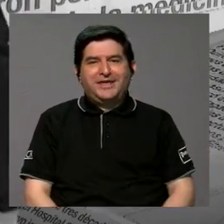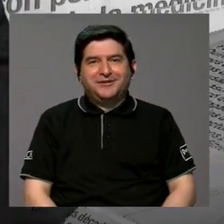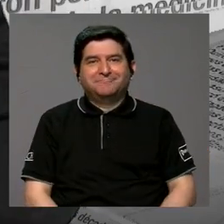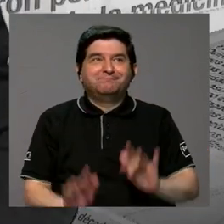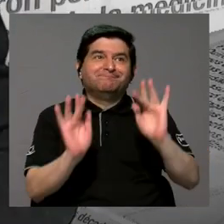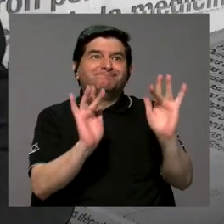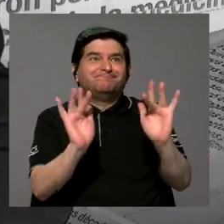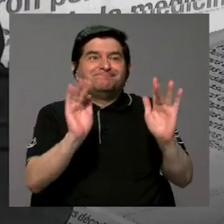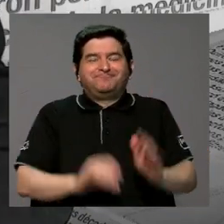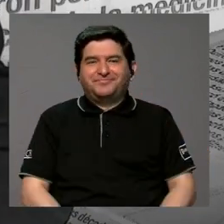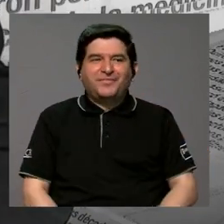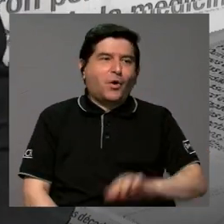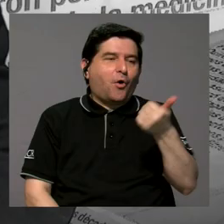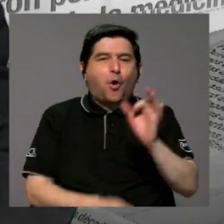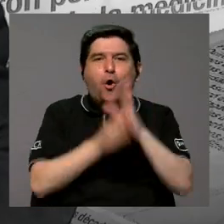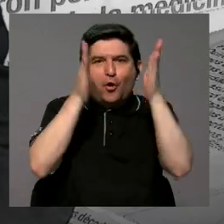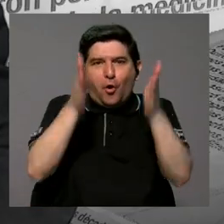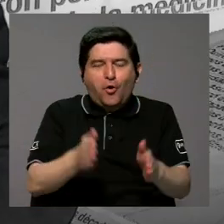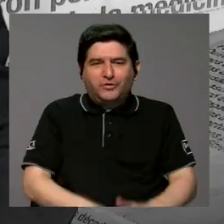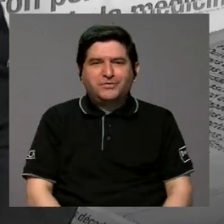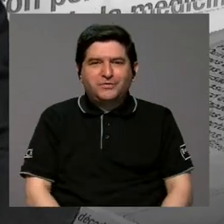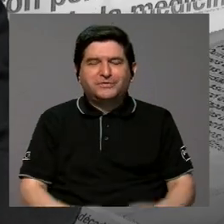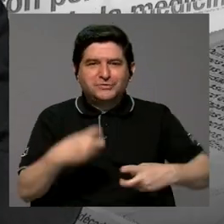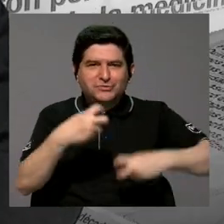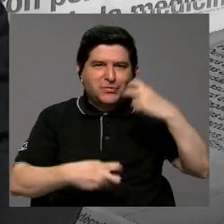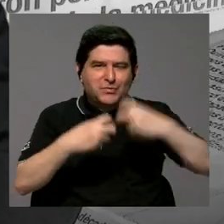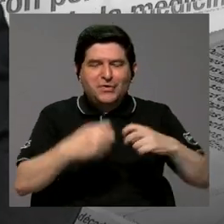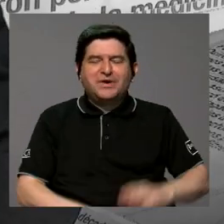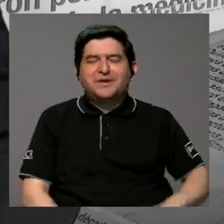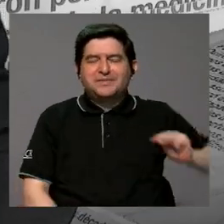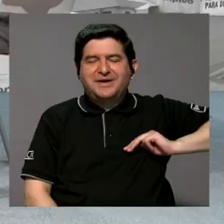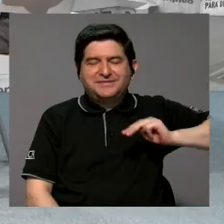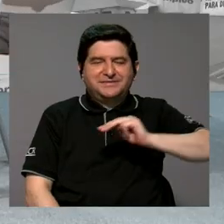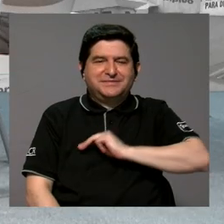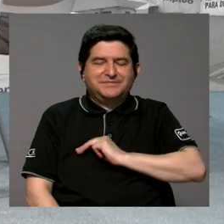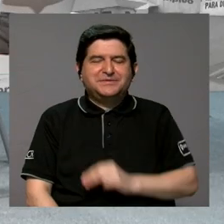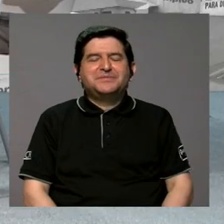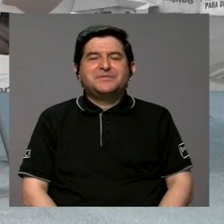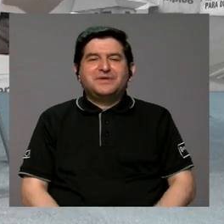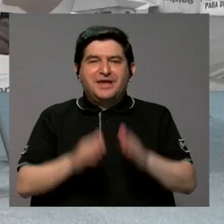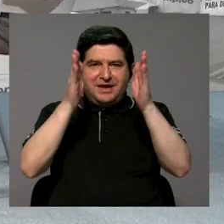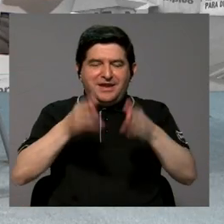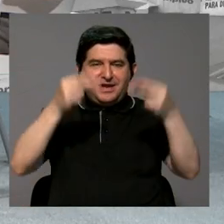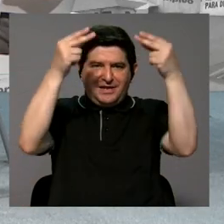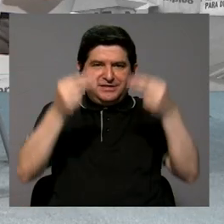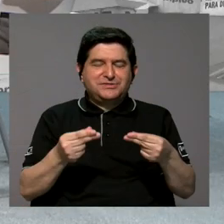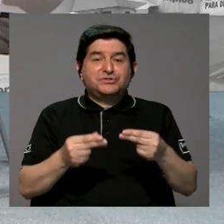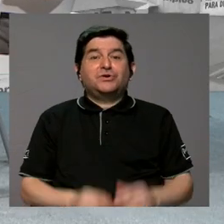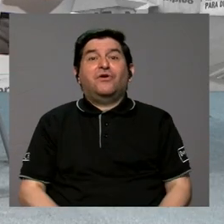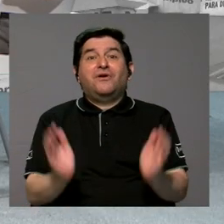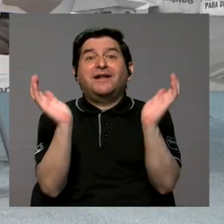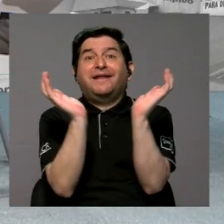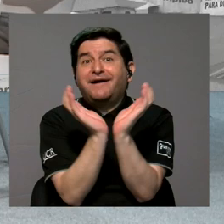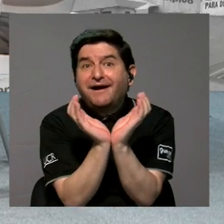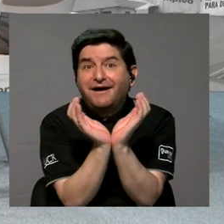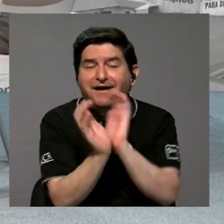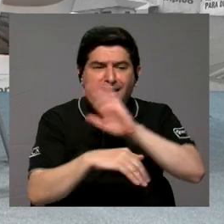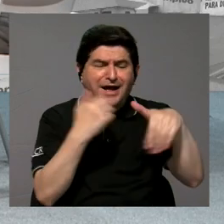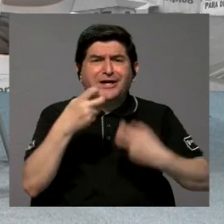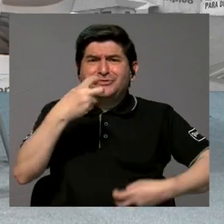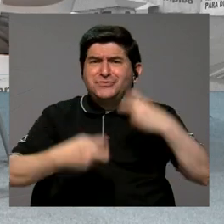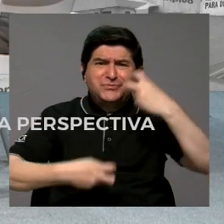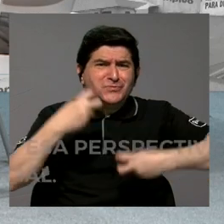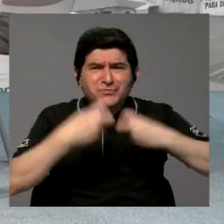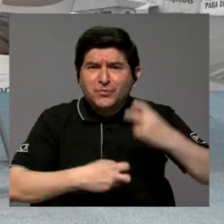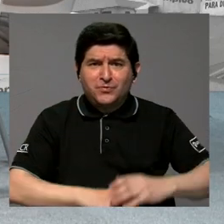no voy a decir más funcionarios, los problemas que han estado con el ministro de Hacienda, con la Caja. Todos estos problemas son